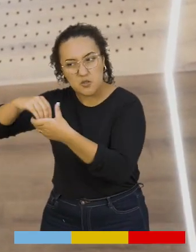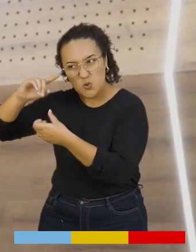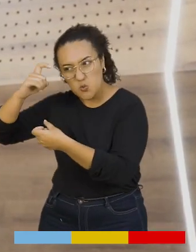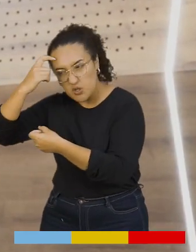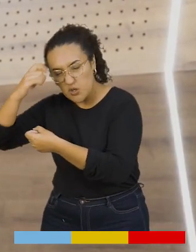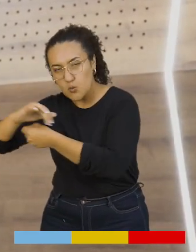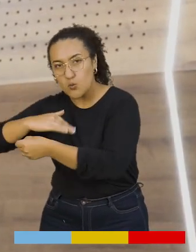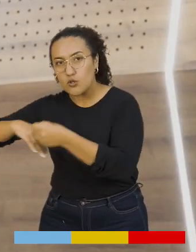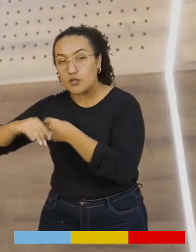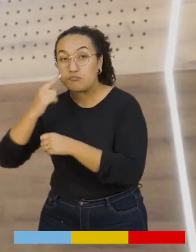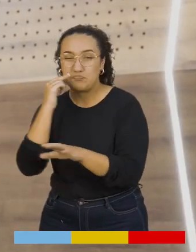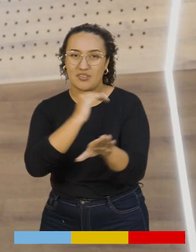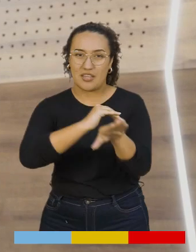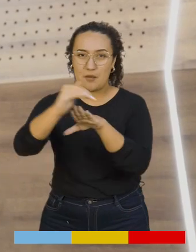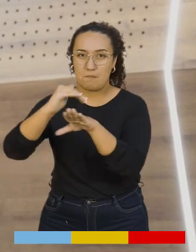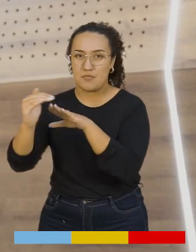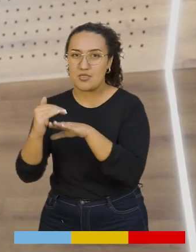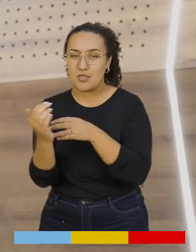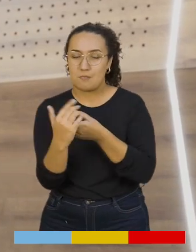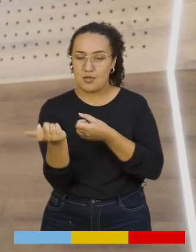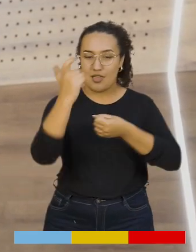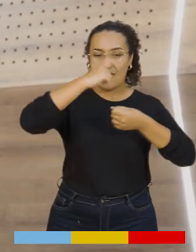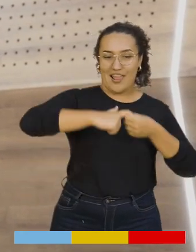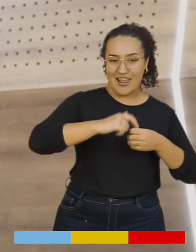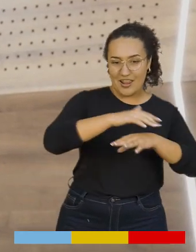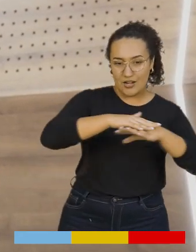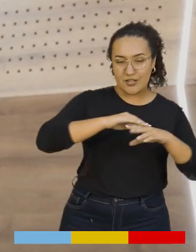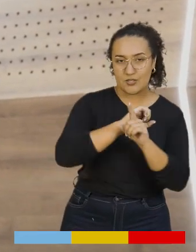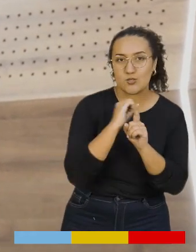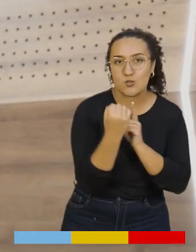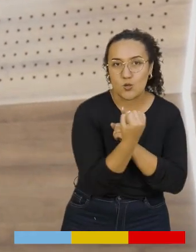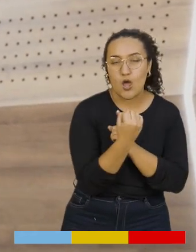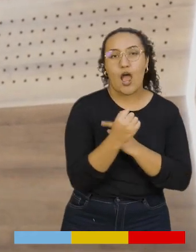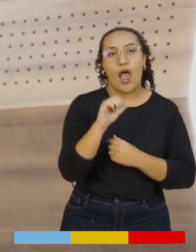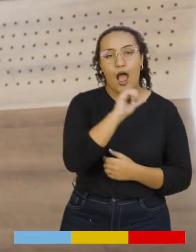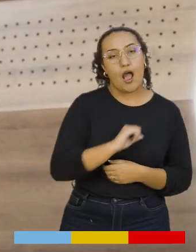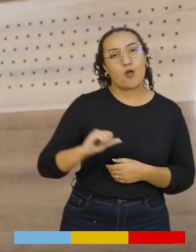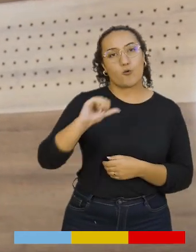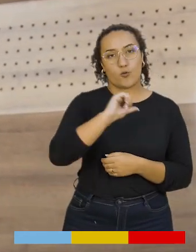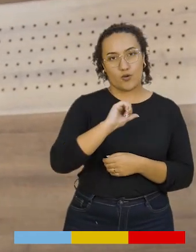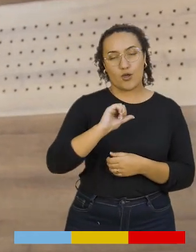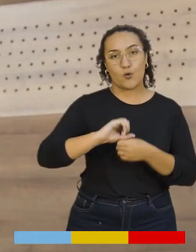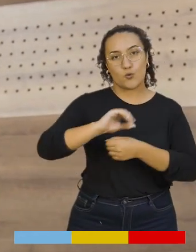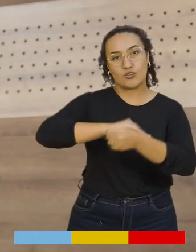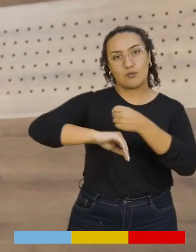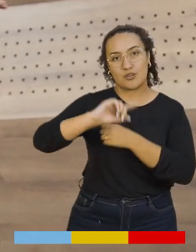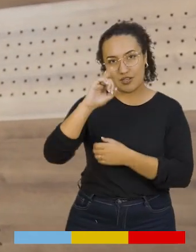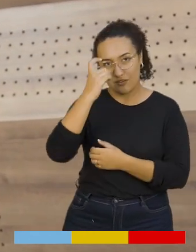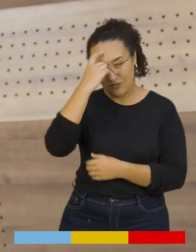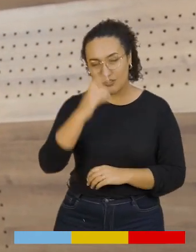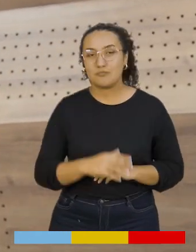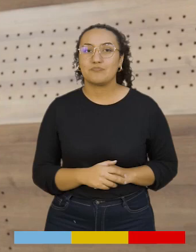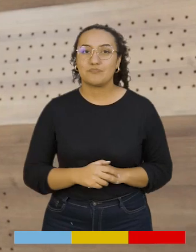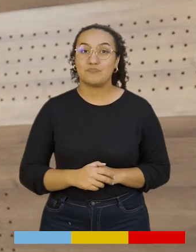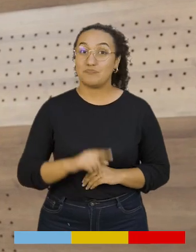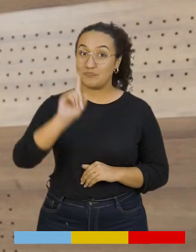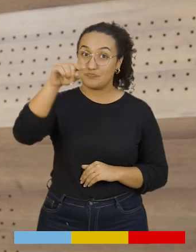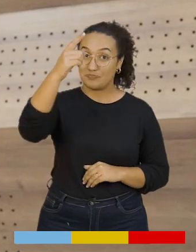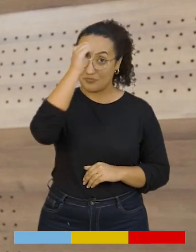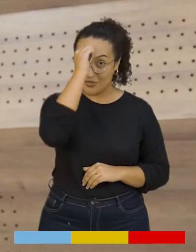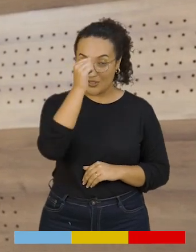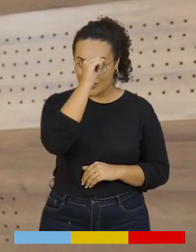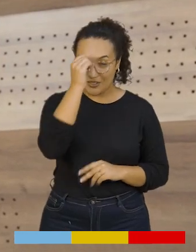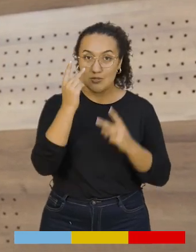trabajo que hacemos acá en la gobernación de Cundinamarca, los invitamos para que nos sigan a través de todas nuestras redes sociales como